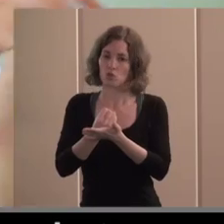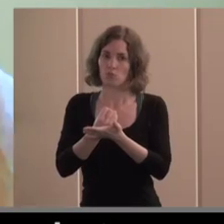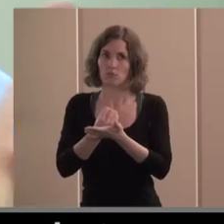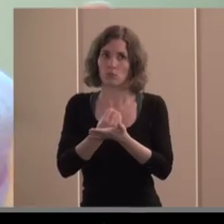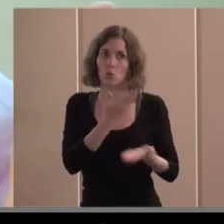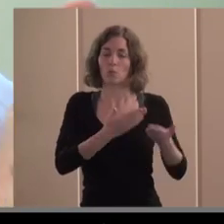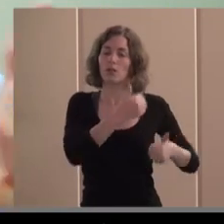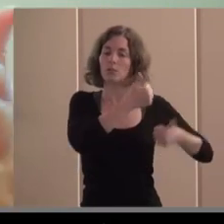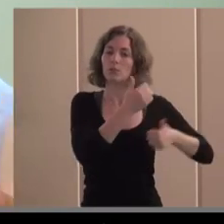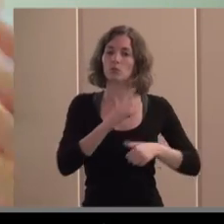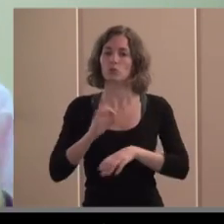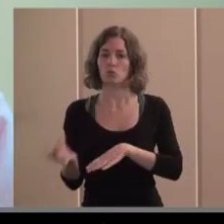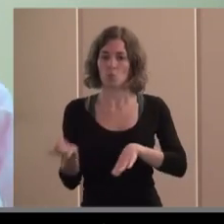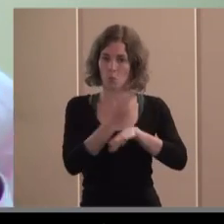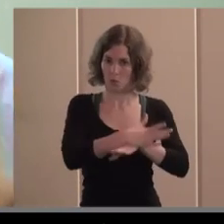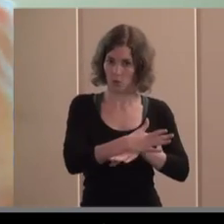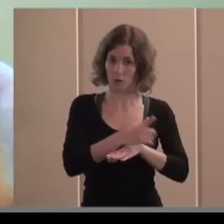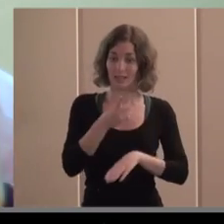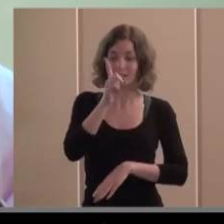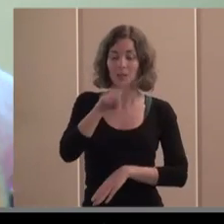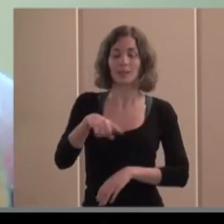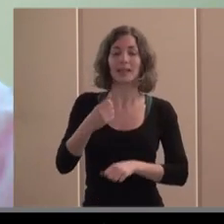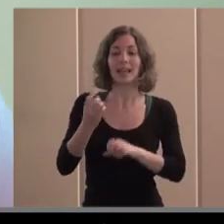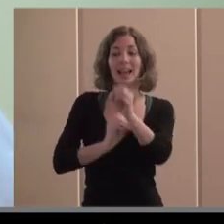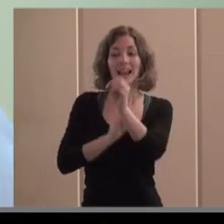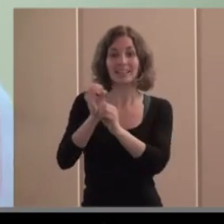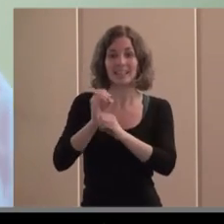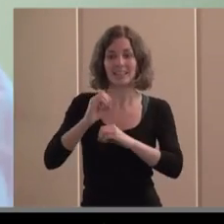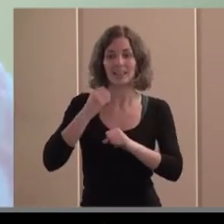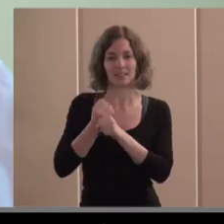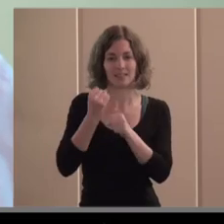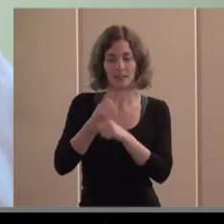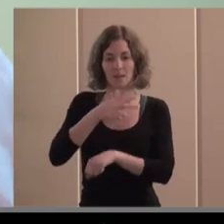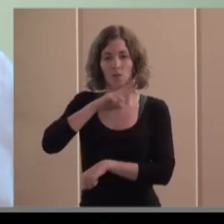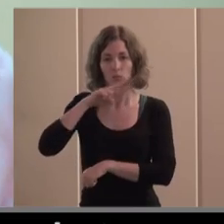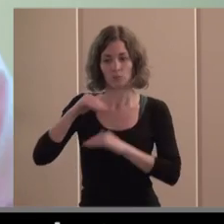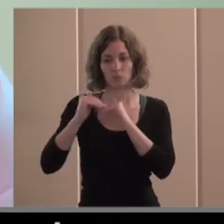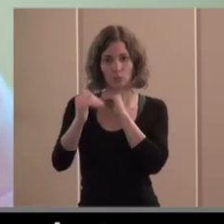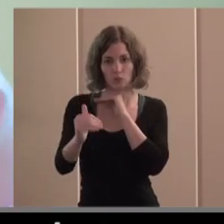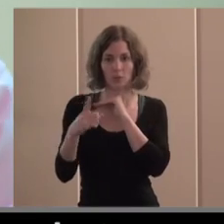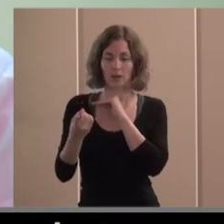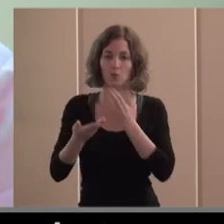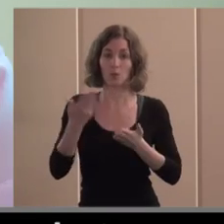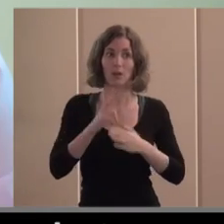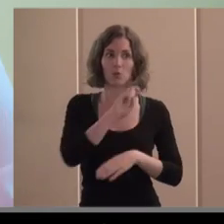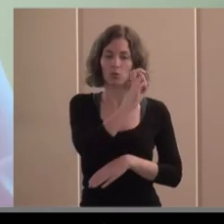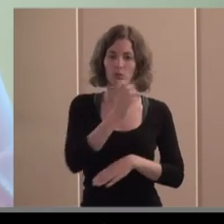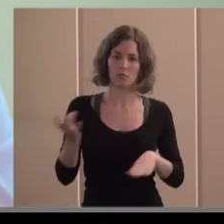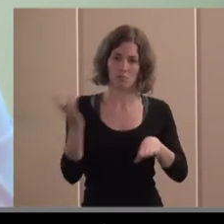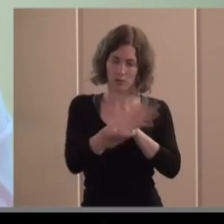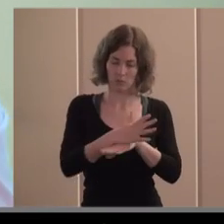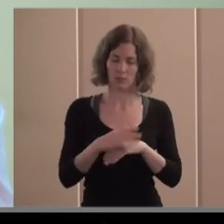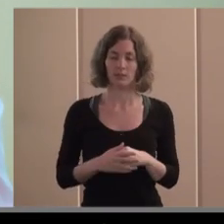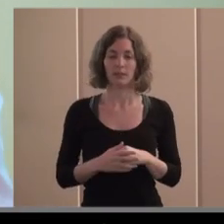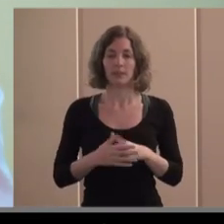sociales es mayor que la de las empresas tradicionales en cuanto a las fundaciones